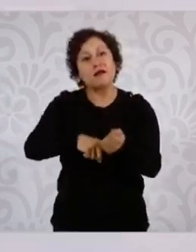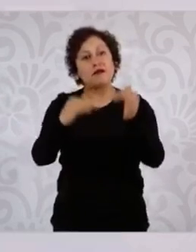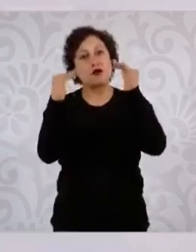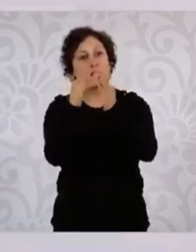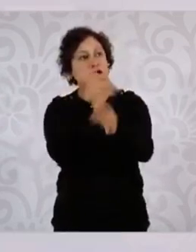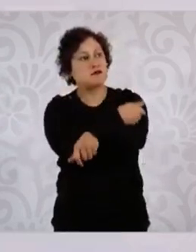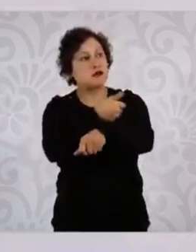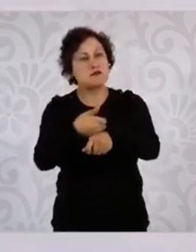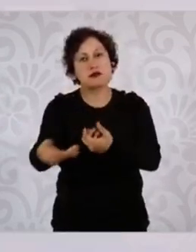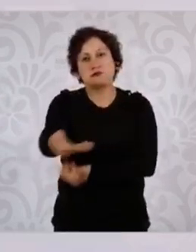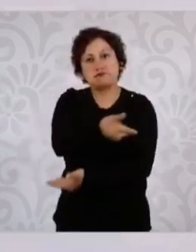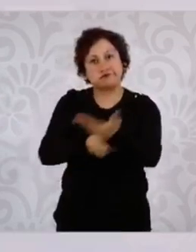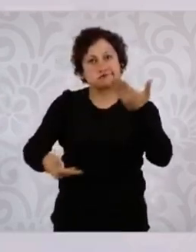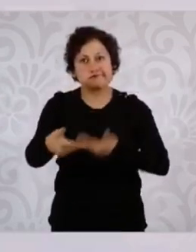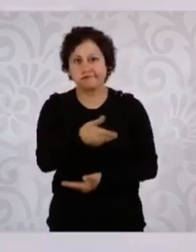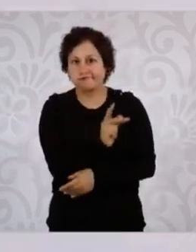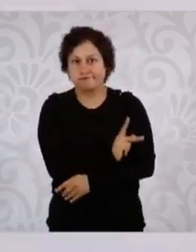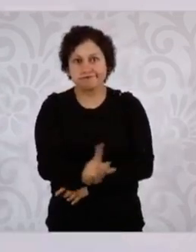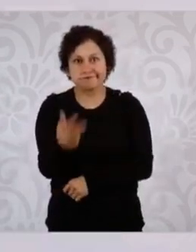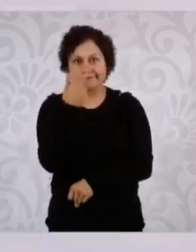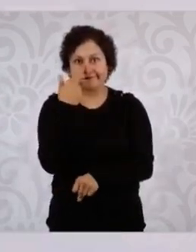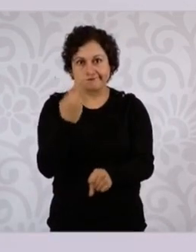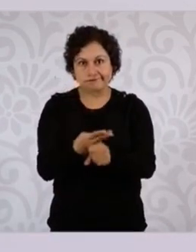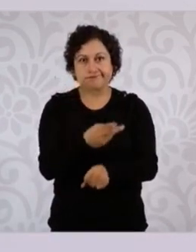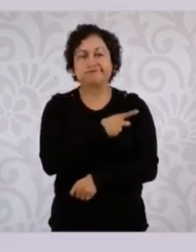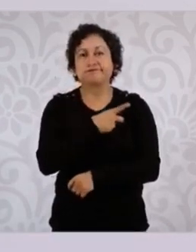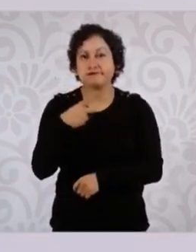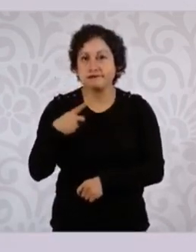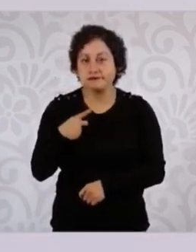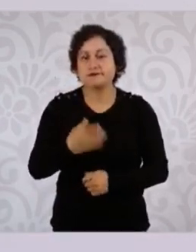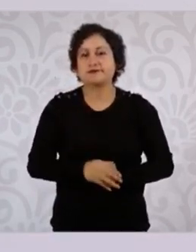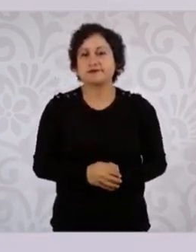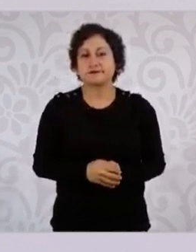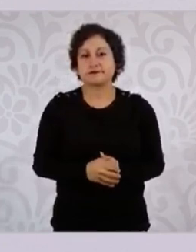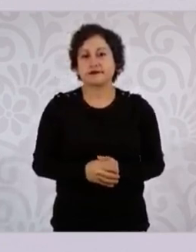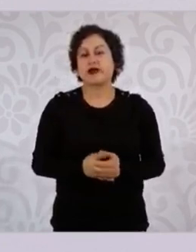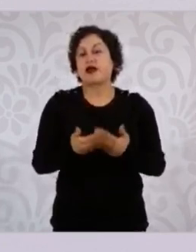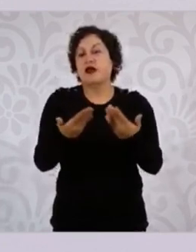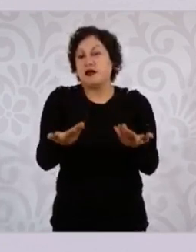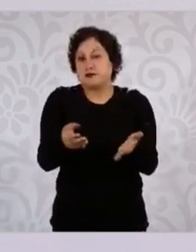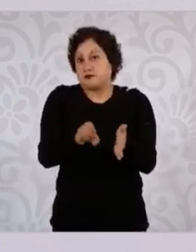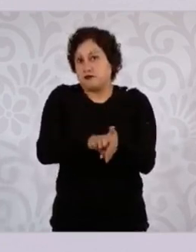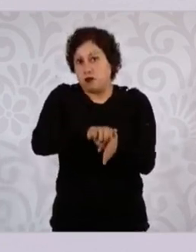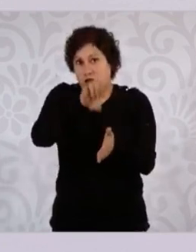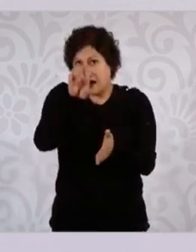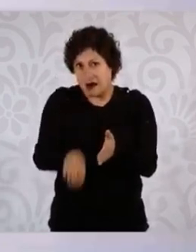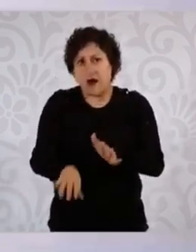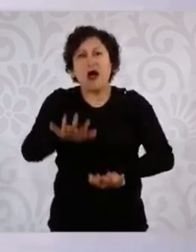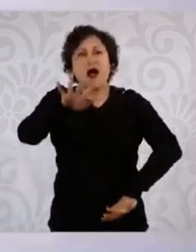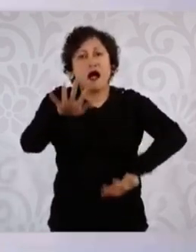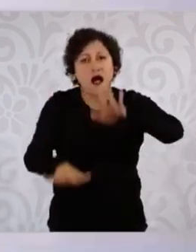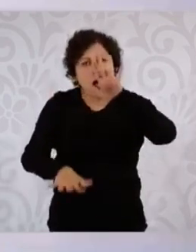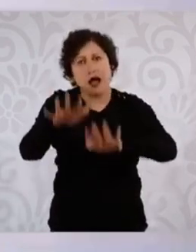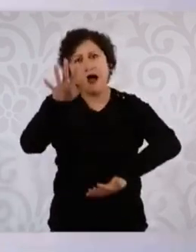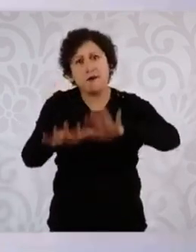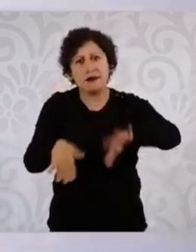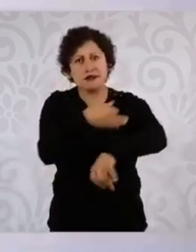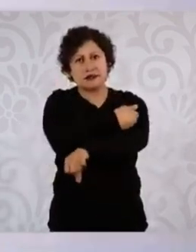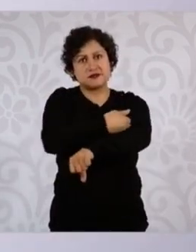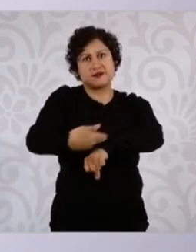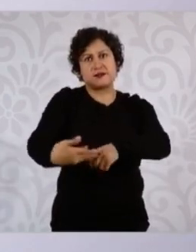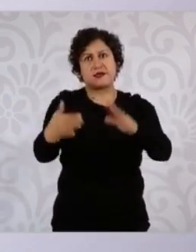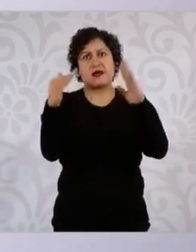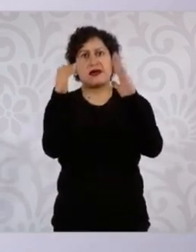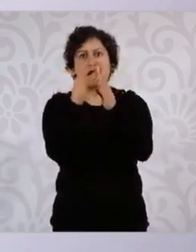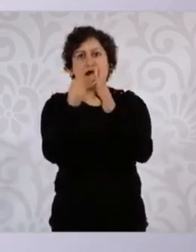Muchas veces en el hogar, desde muy pequeñitas, las niñas y los